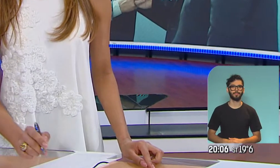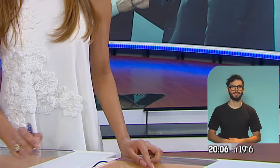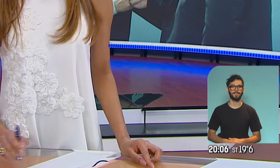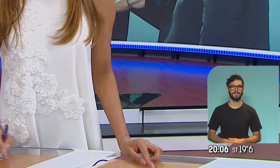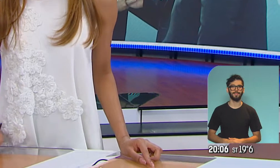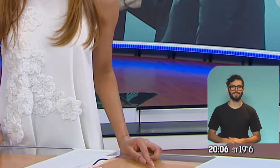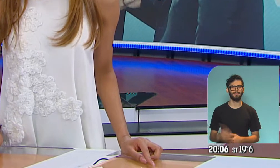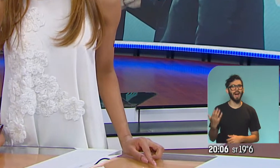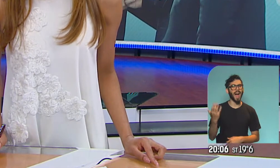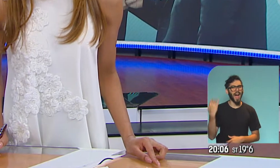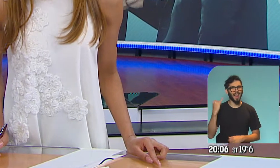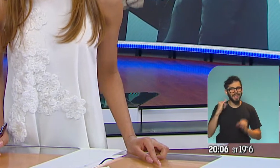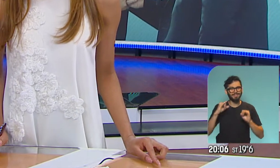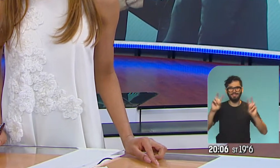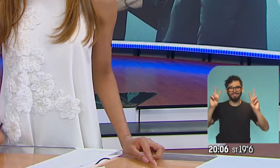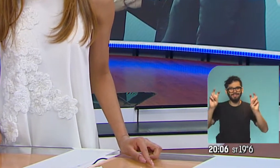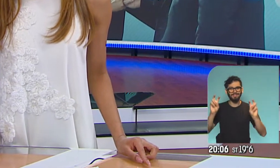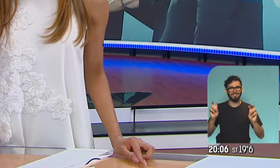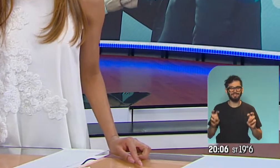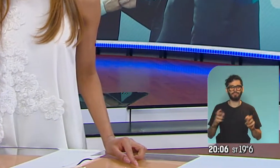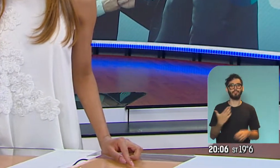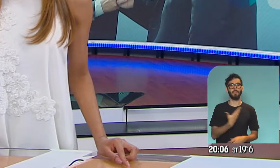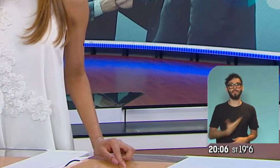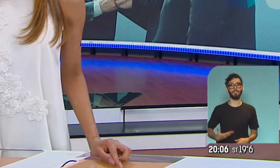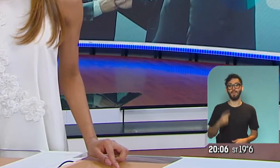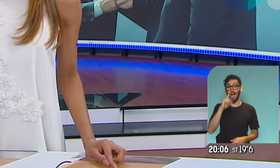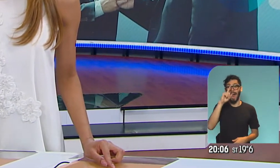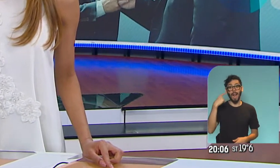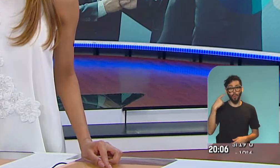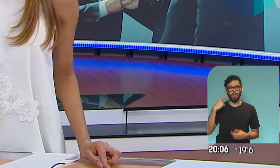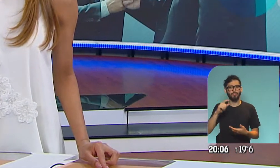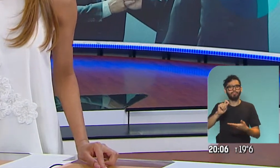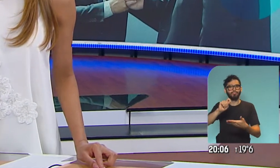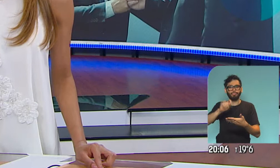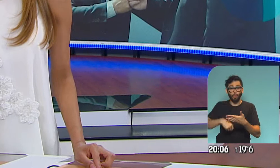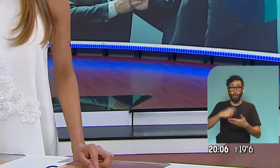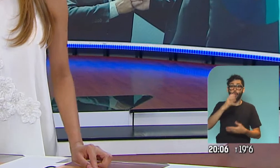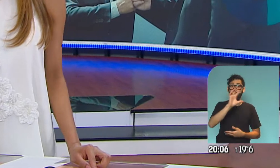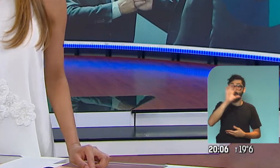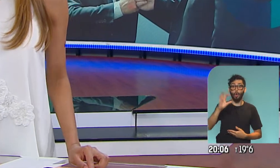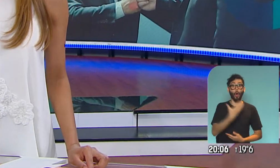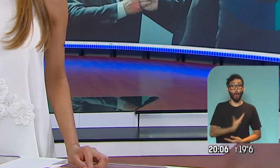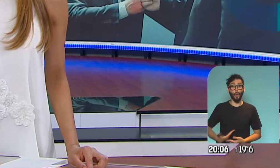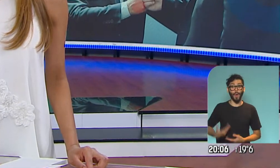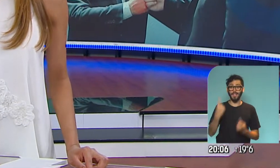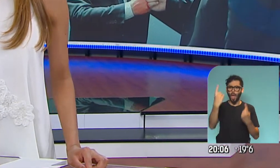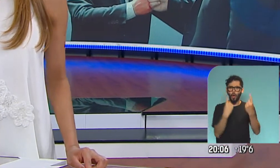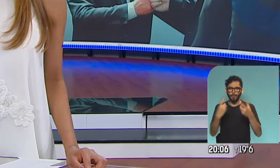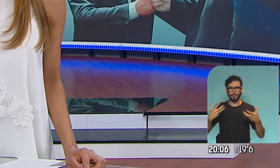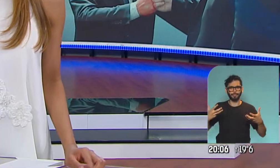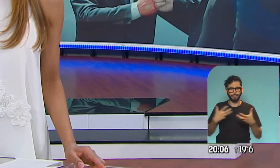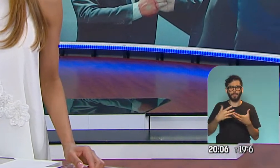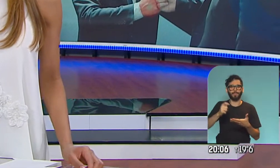Lo que comentábamos en la apertura, el presidente de la nación, Alberto Fernández, firmó con gobernadores el consenso fiscal 2020